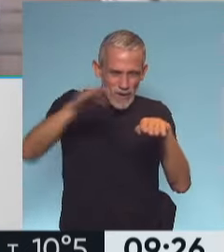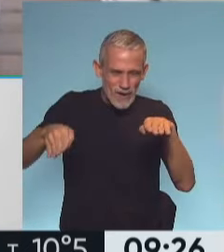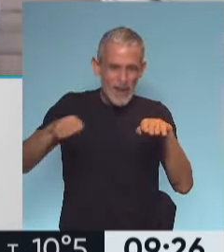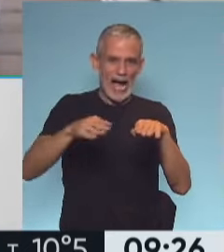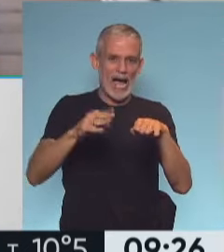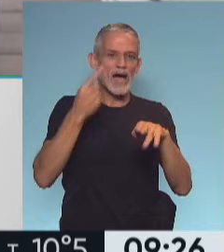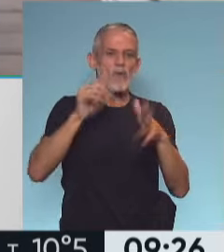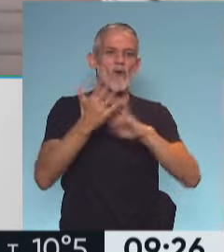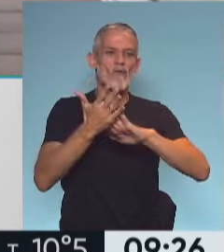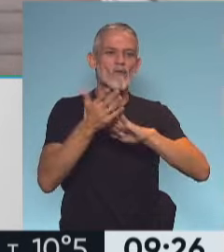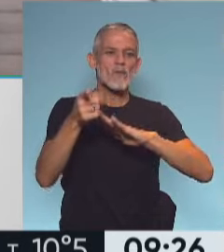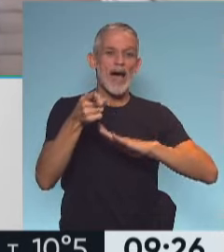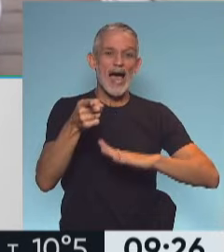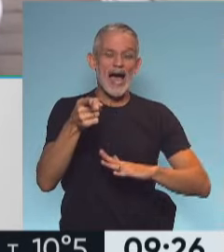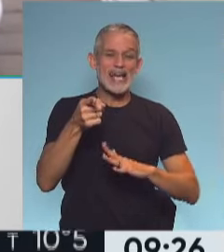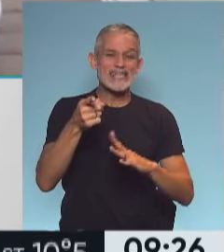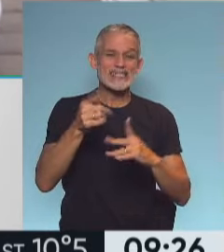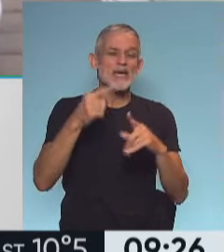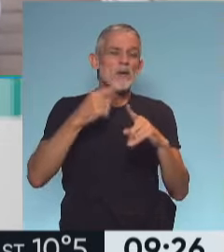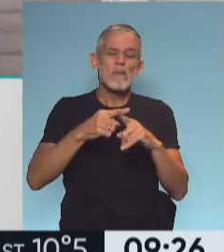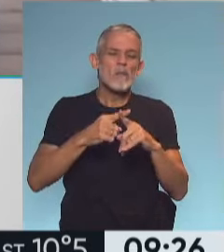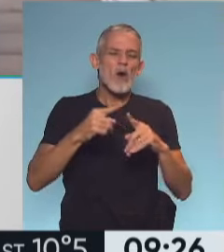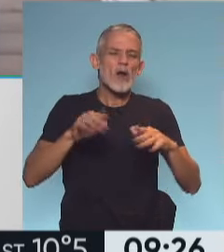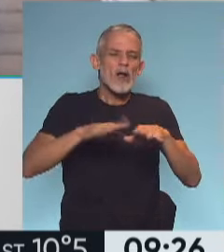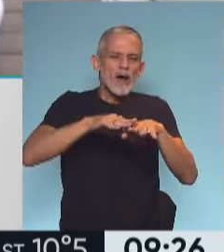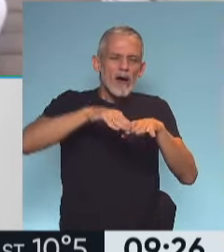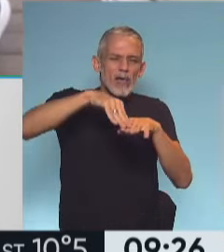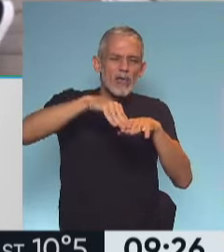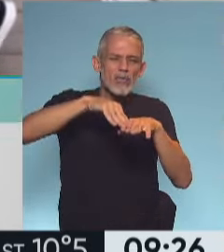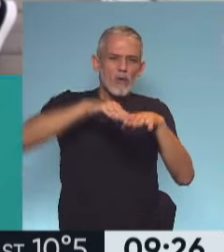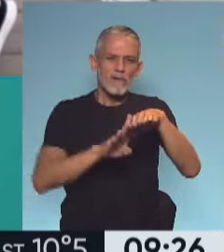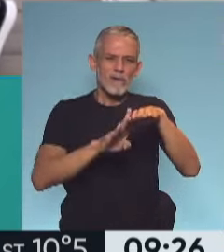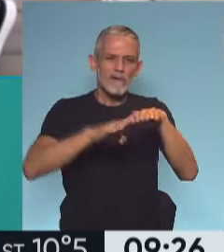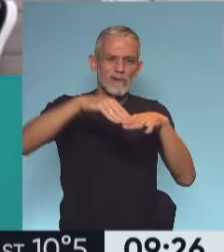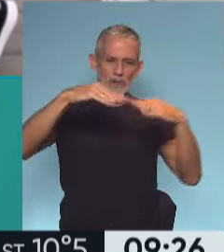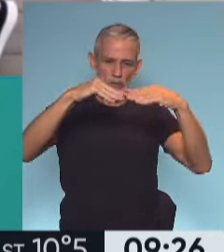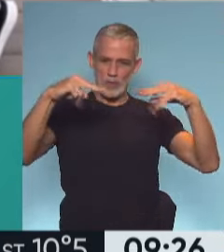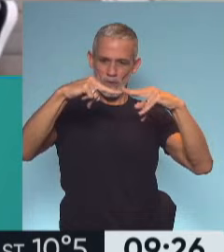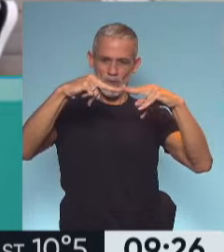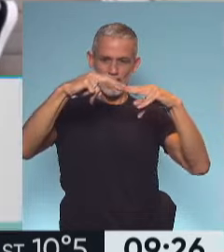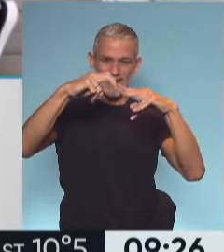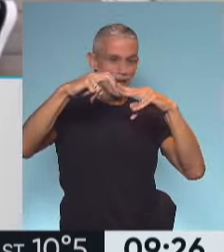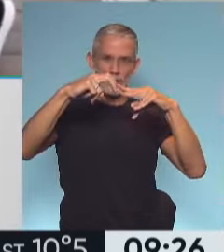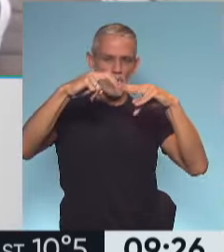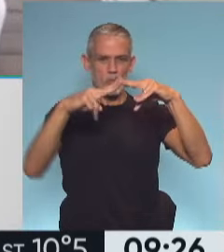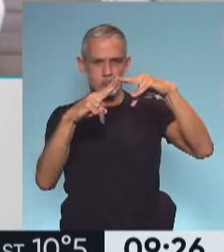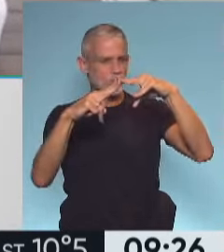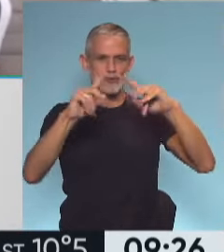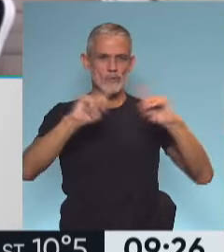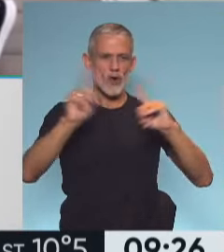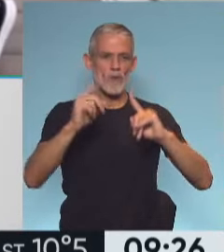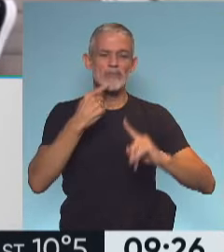Ahí estoy mostrando cómo el ejercicio por debilidad las caderas se desploman o se encarpan. Eso quiere decir que el psoas